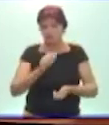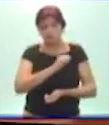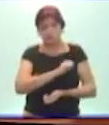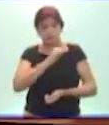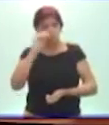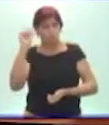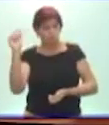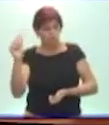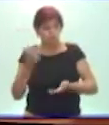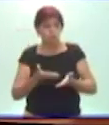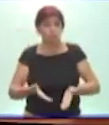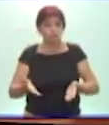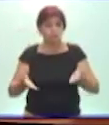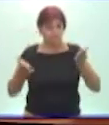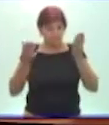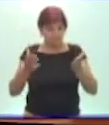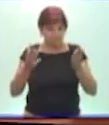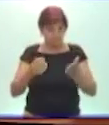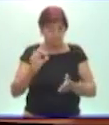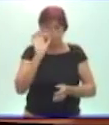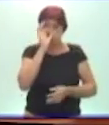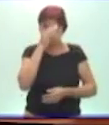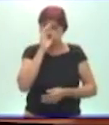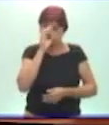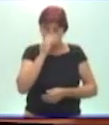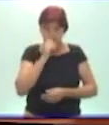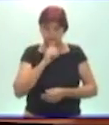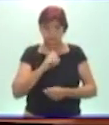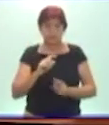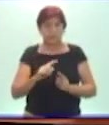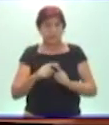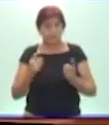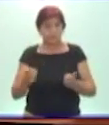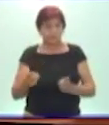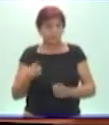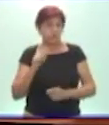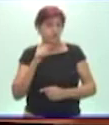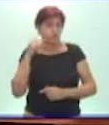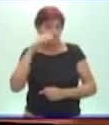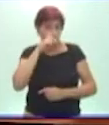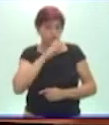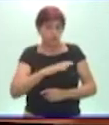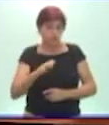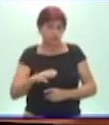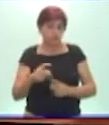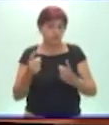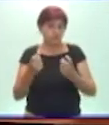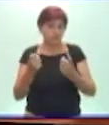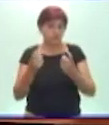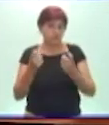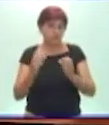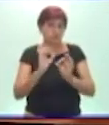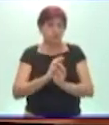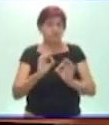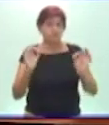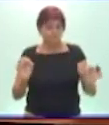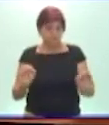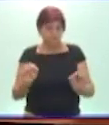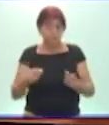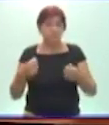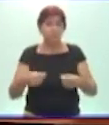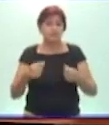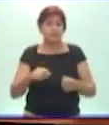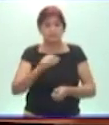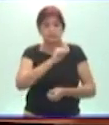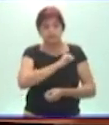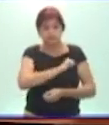infancia. Y aunque ellos tengan necesidades educativas especiales, ellos también deben cumplir con los logros del desarrollo de la